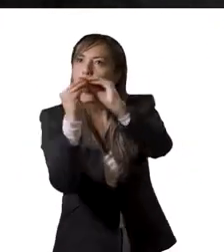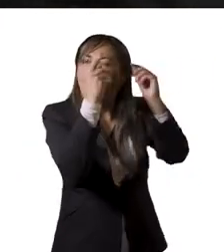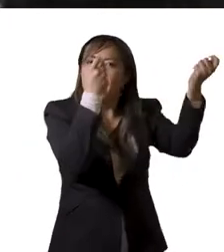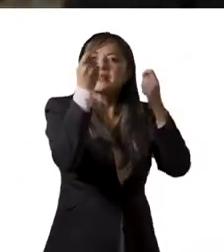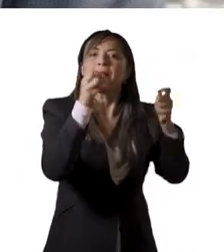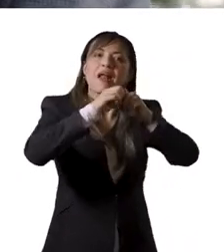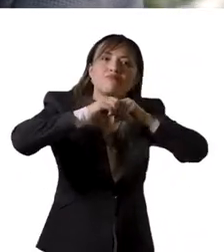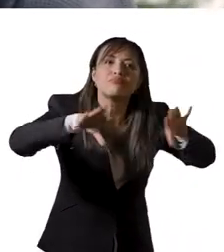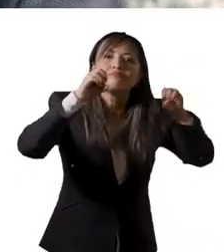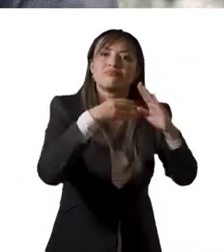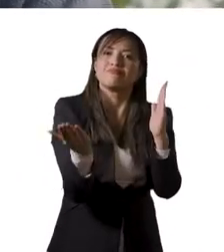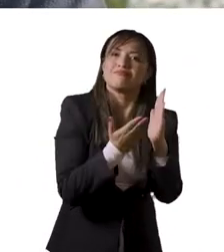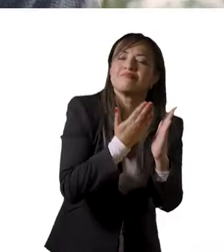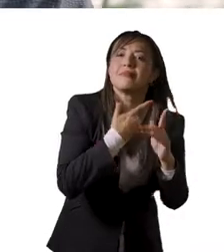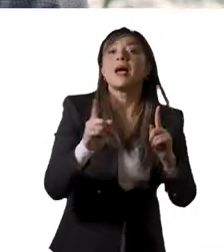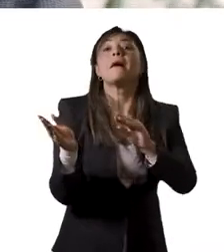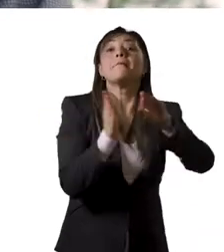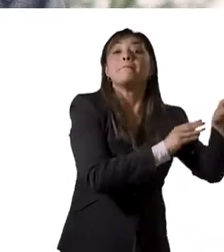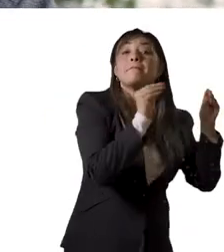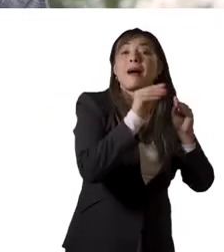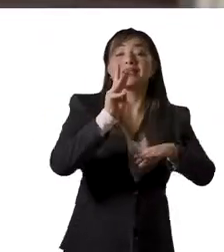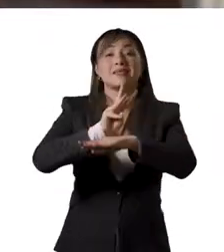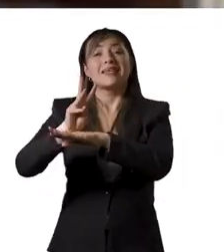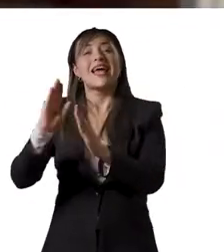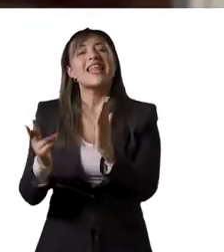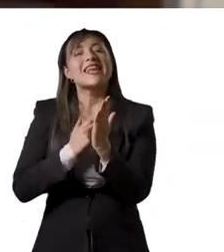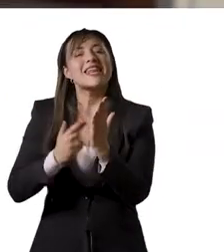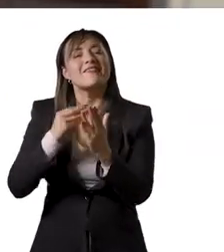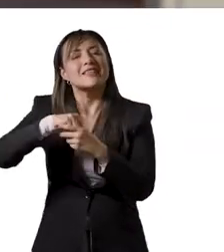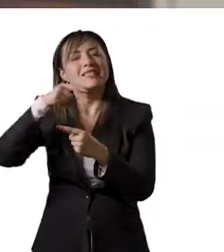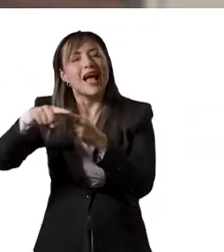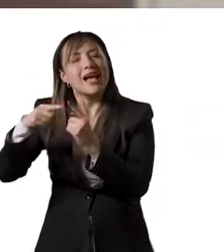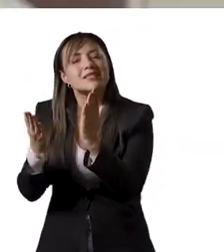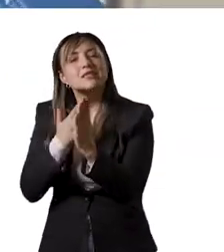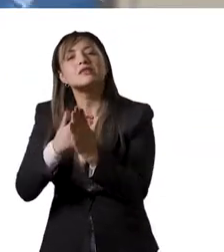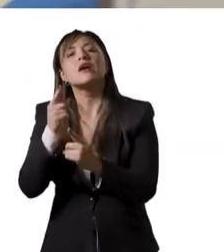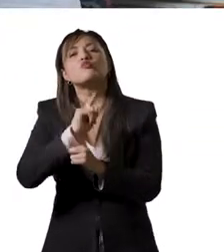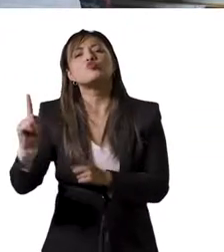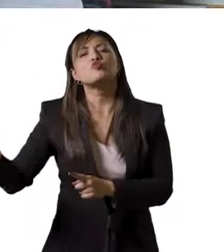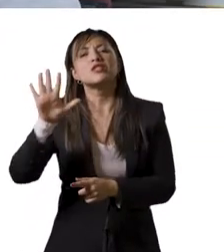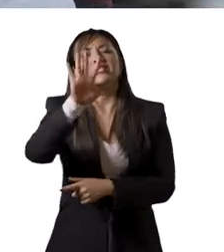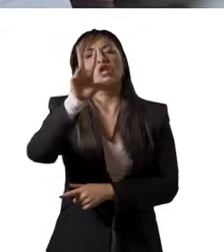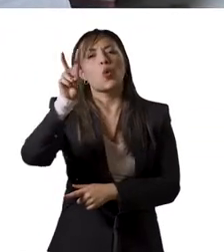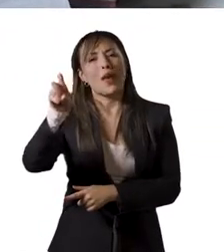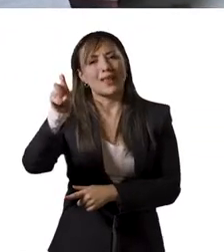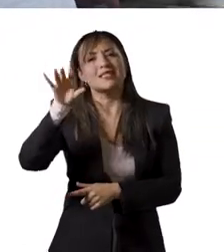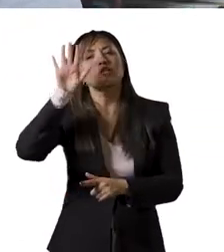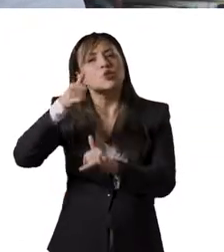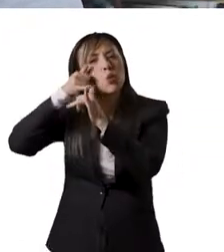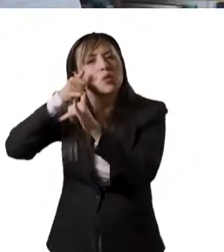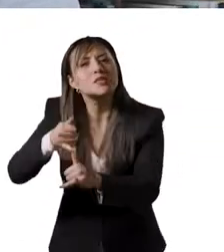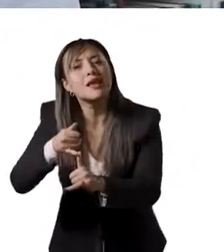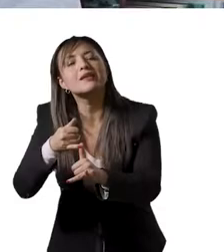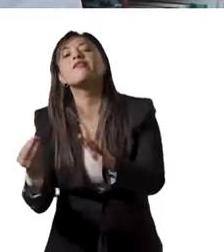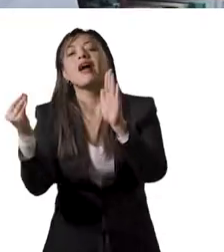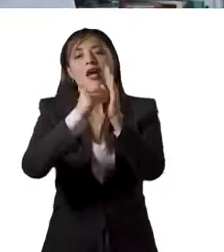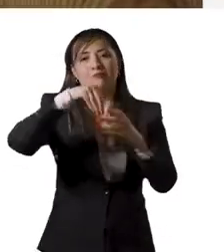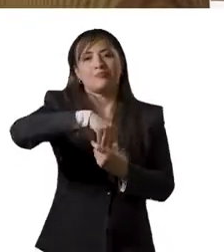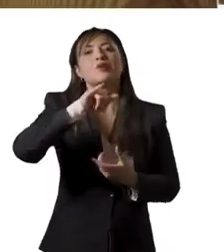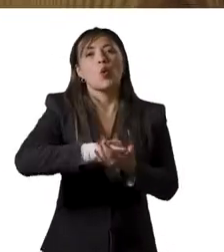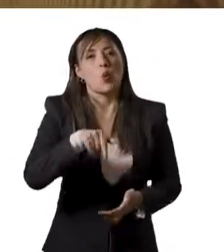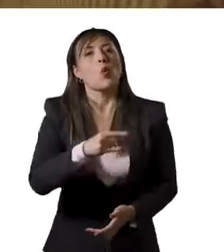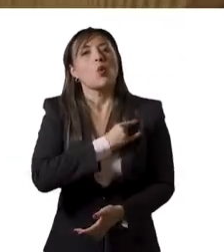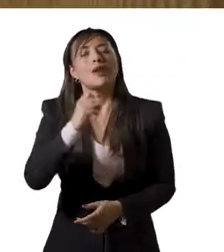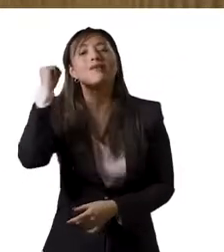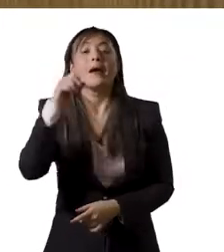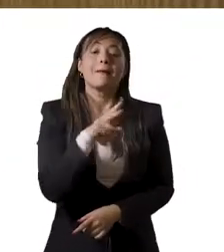estratégicas para la publicación de obras. En el portal de revistas UNAL, se agrupan 56 revistas científicas que